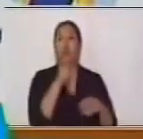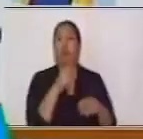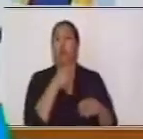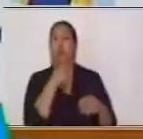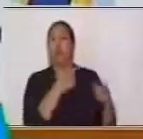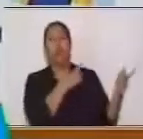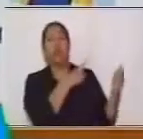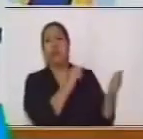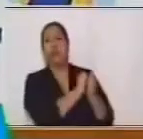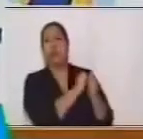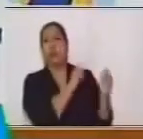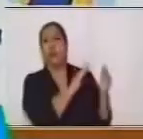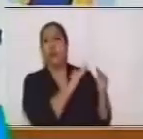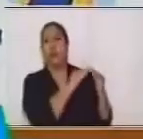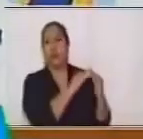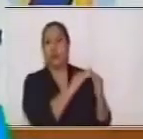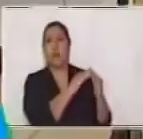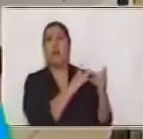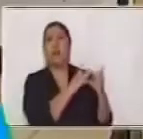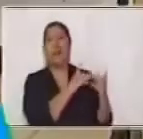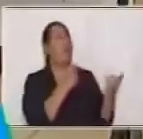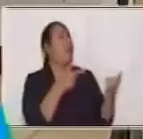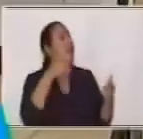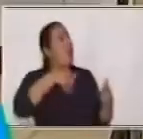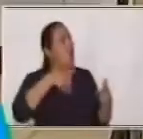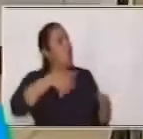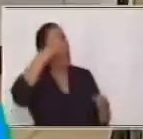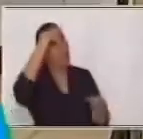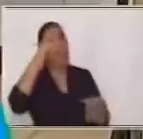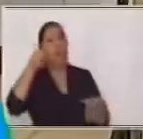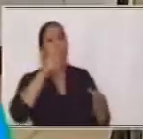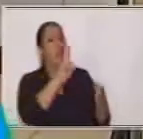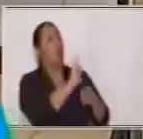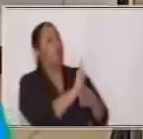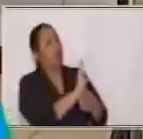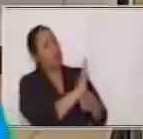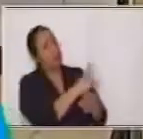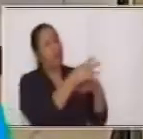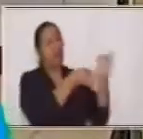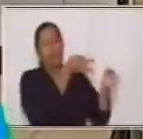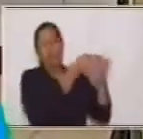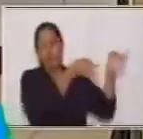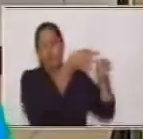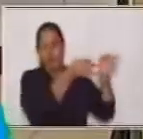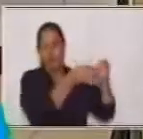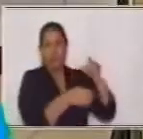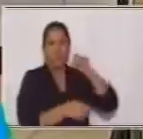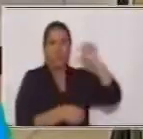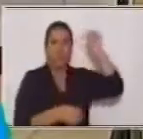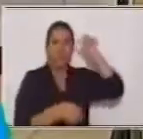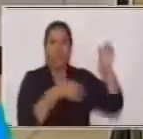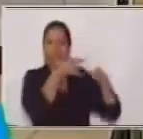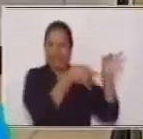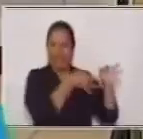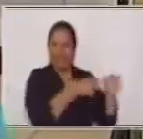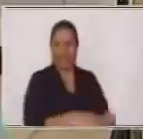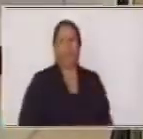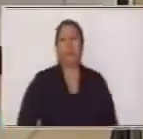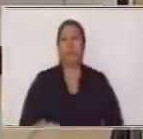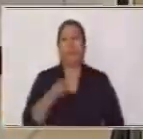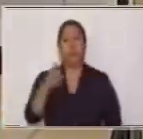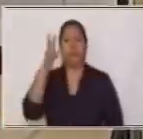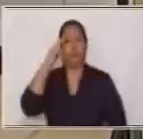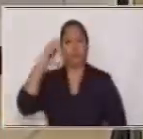momento, hagan la pregunta de qué fue lo que aprendiste hoy en la clase. Recuerda que en esta sesión aprendimos